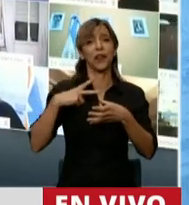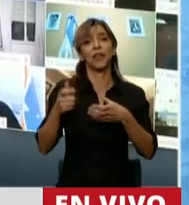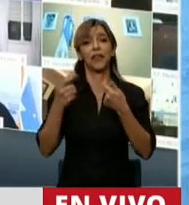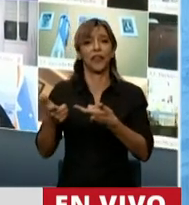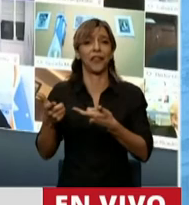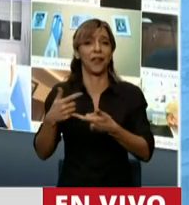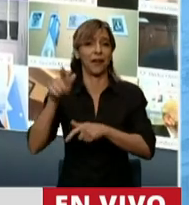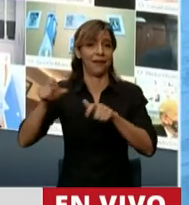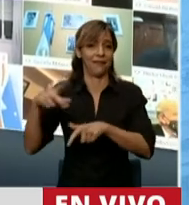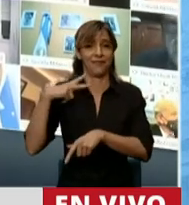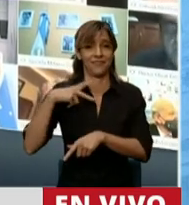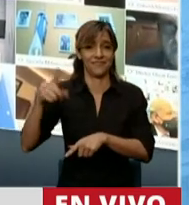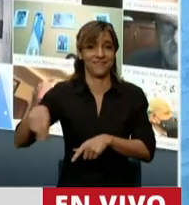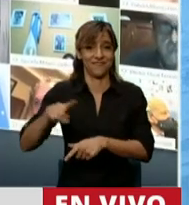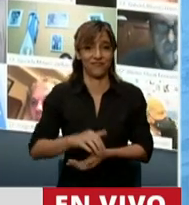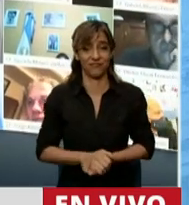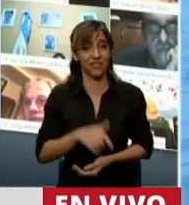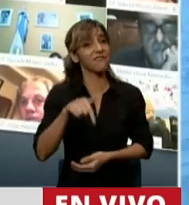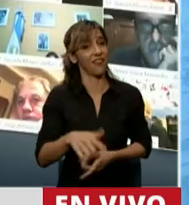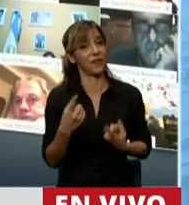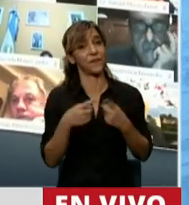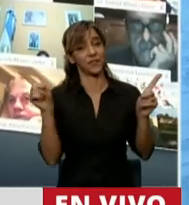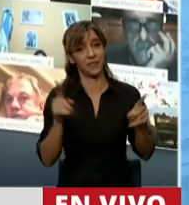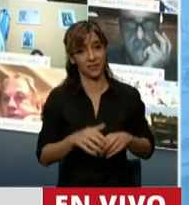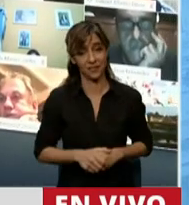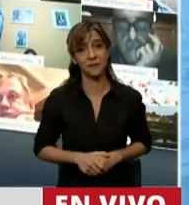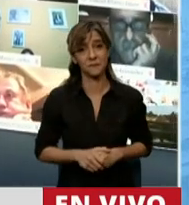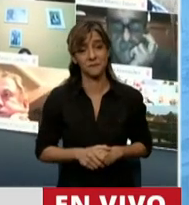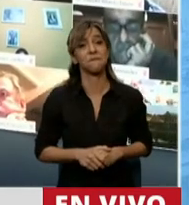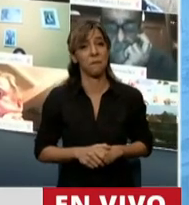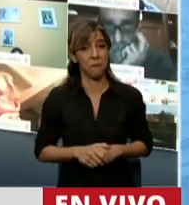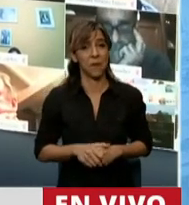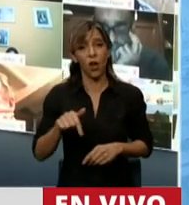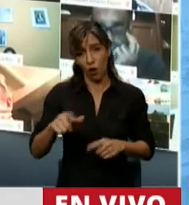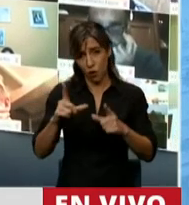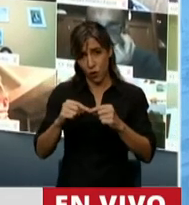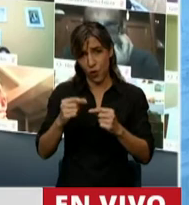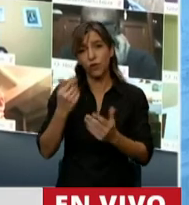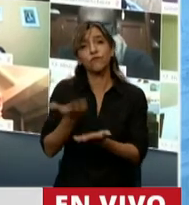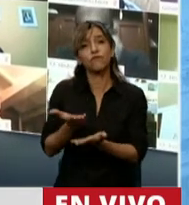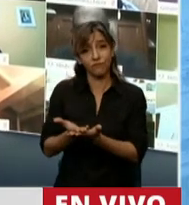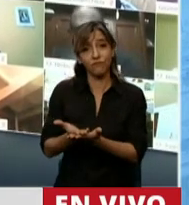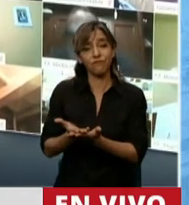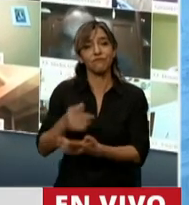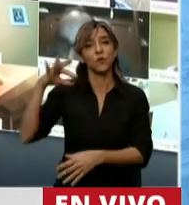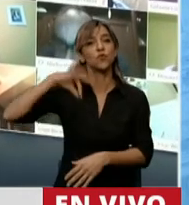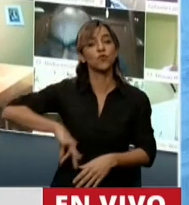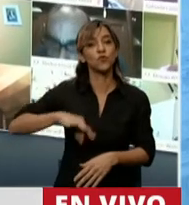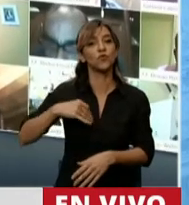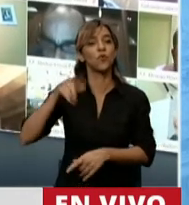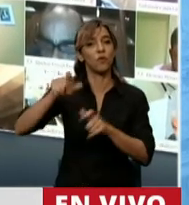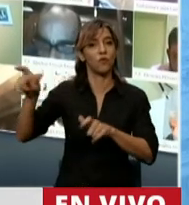Acá están los números. El salario de los trabajadores del sector privado promedio cayó al 14%.